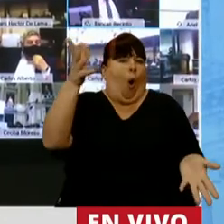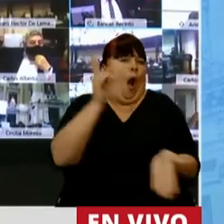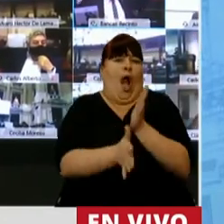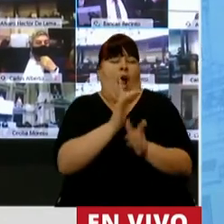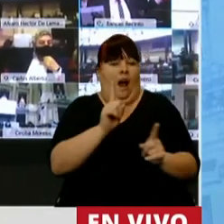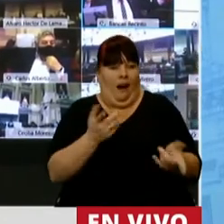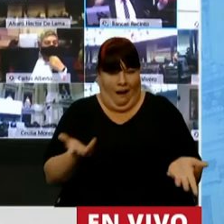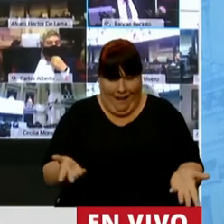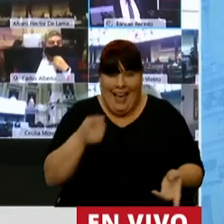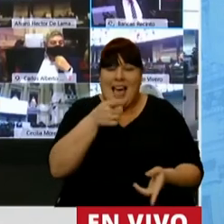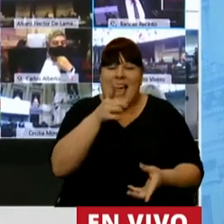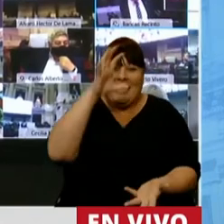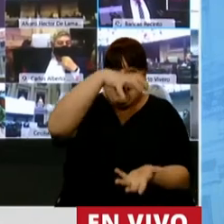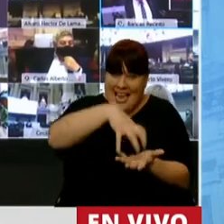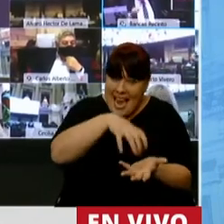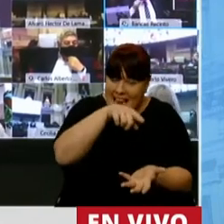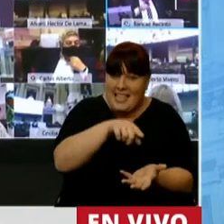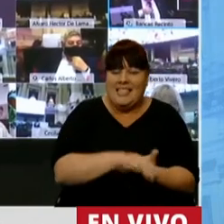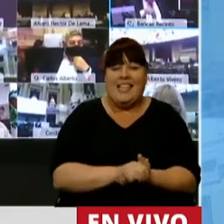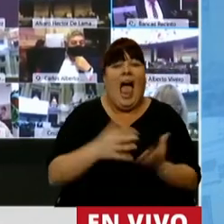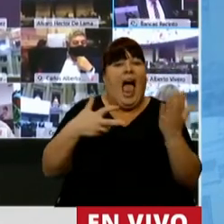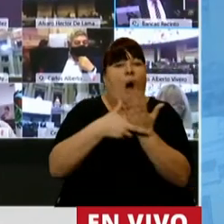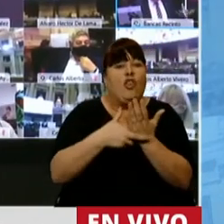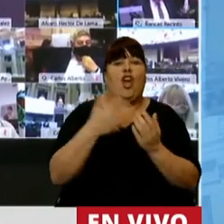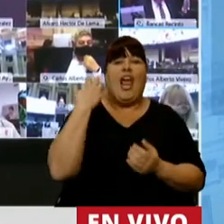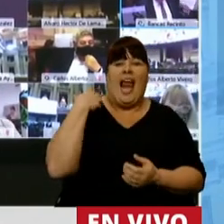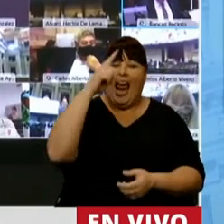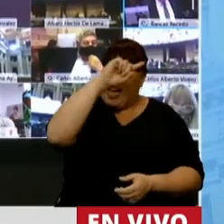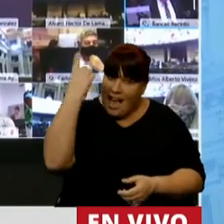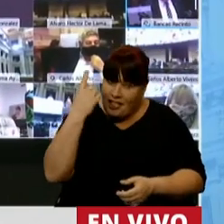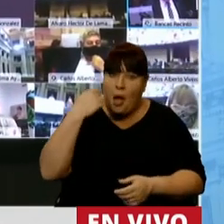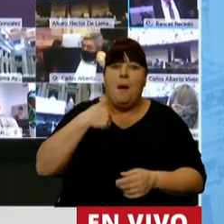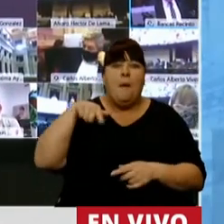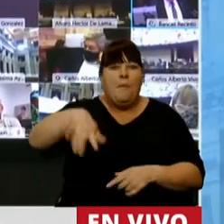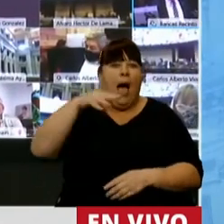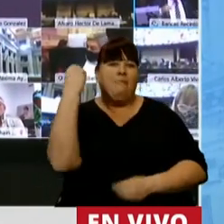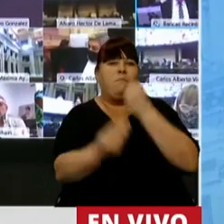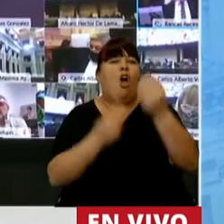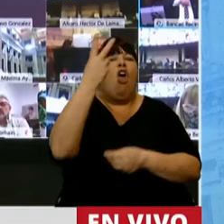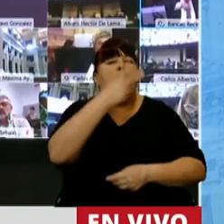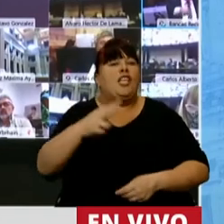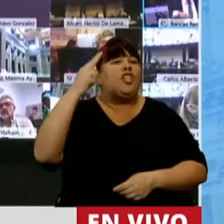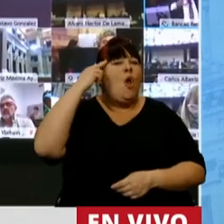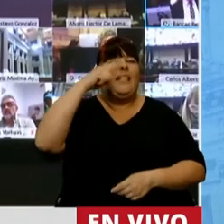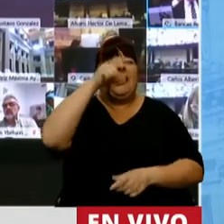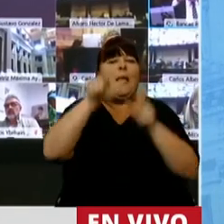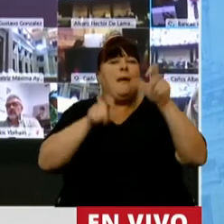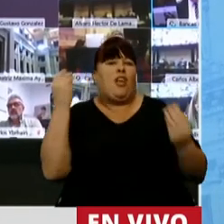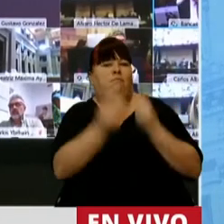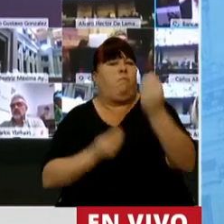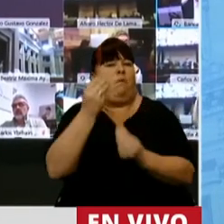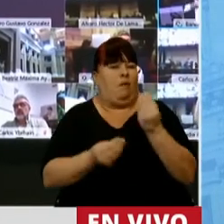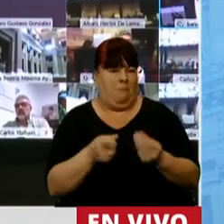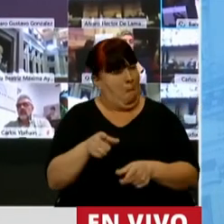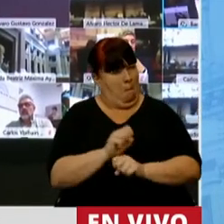bueno esa agencia la Auditoría General de la Nación va a aumentar 297 personas para